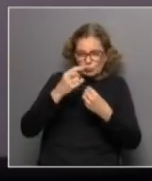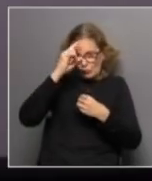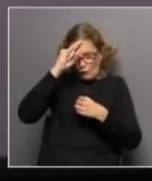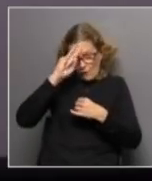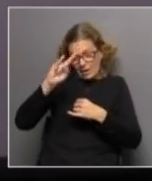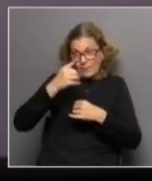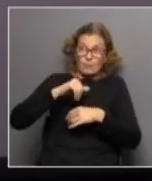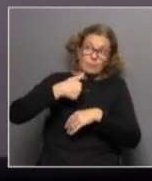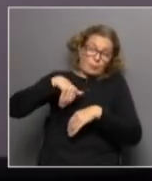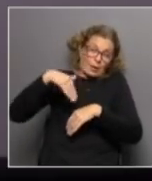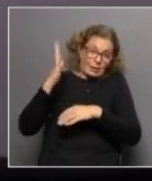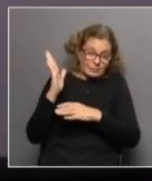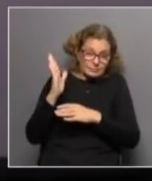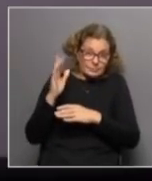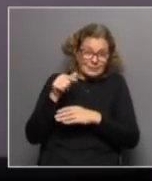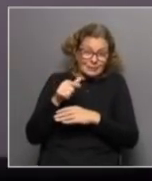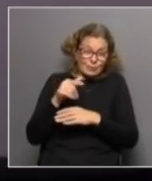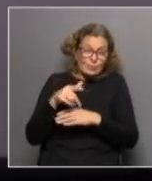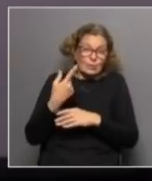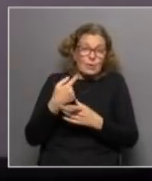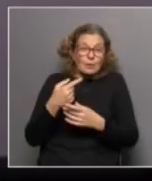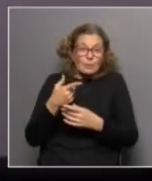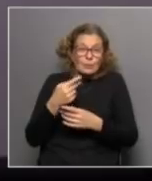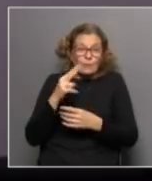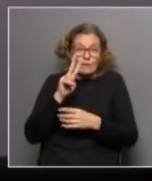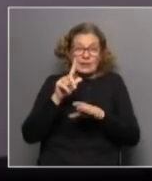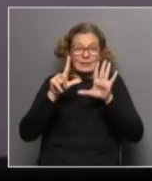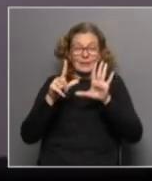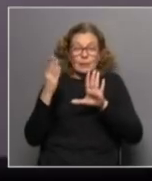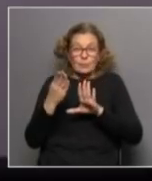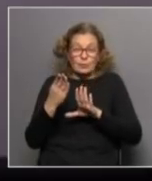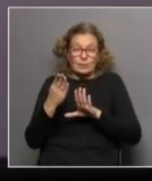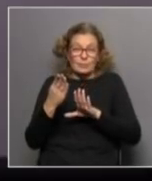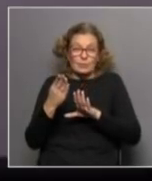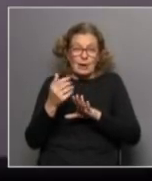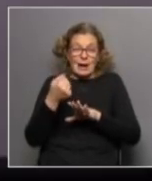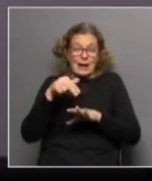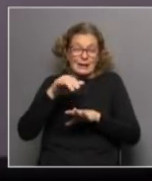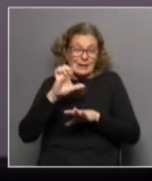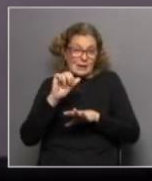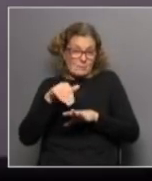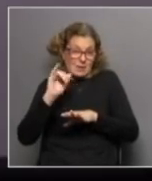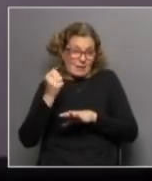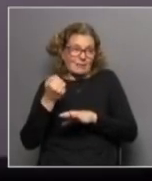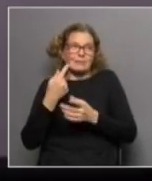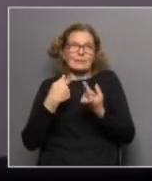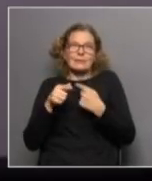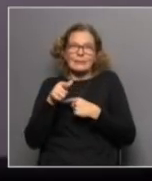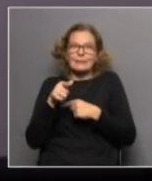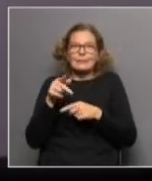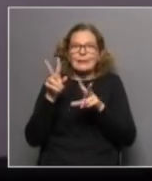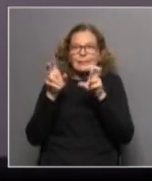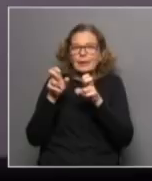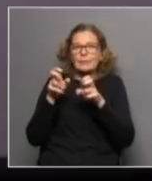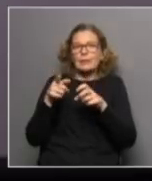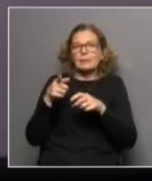por ahí sin embargo tenemos un 27% de anemia entonces eso tiene que ver